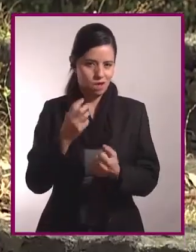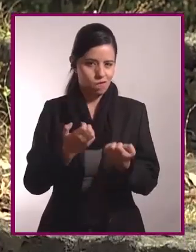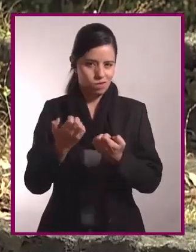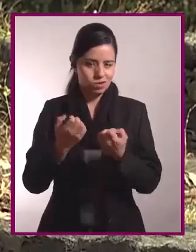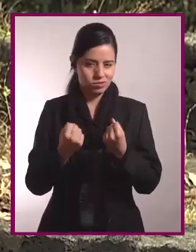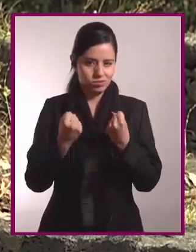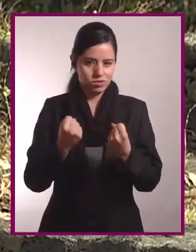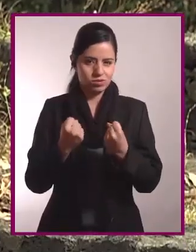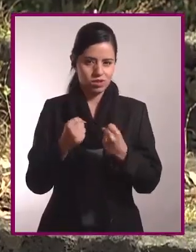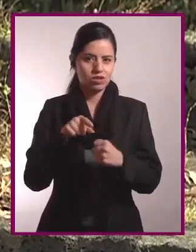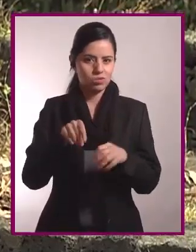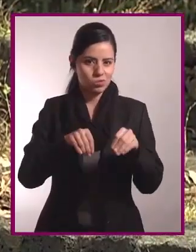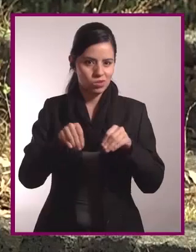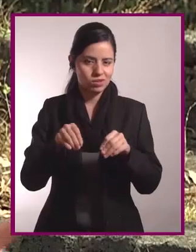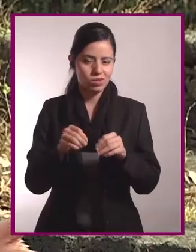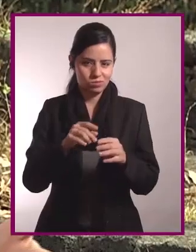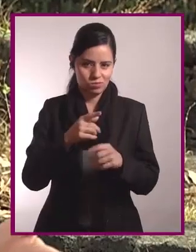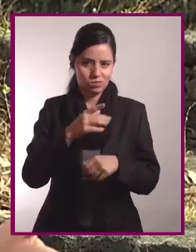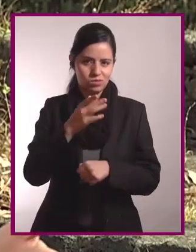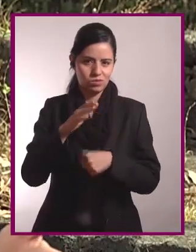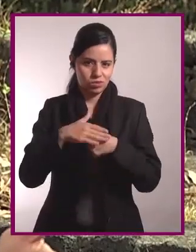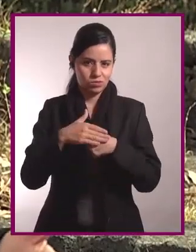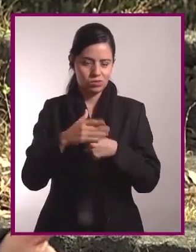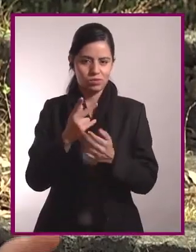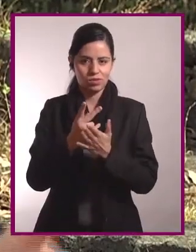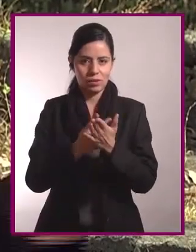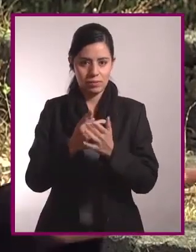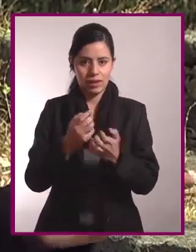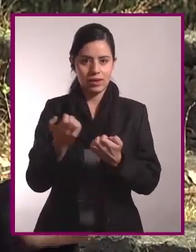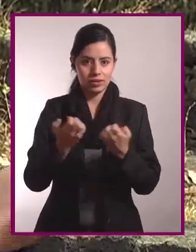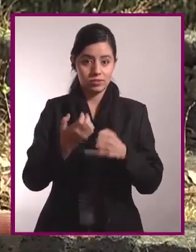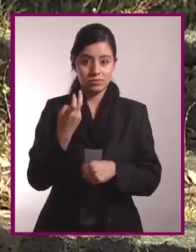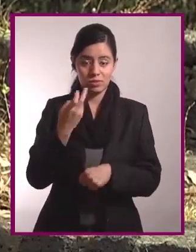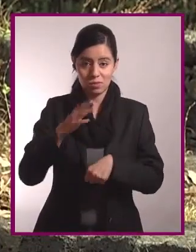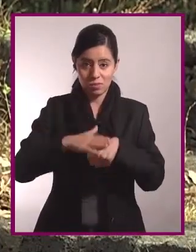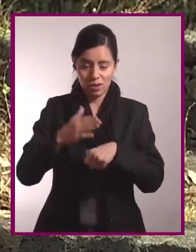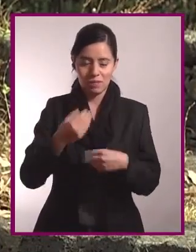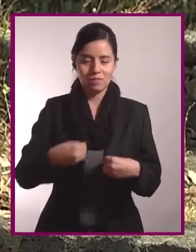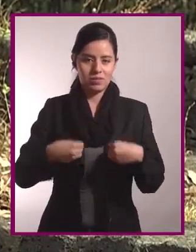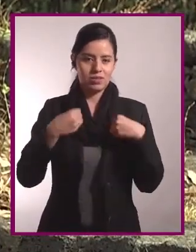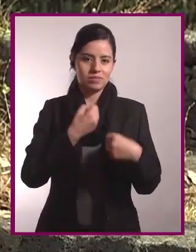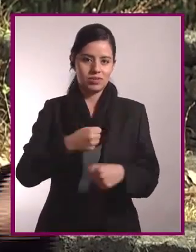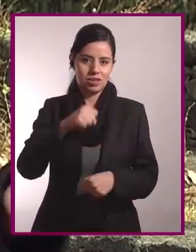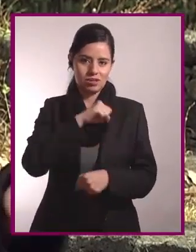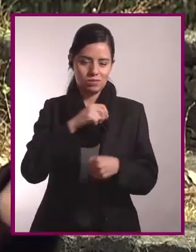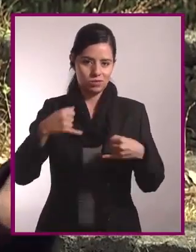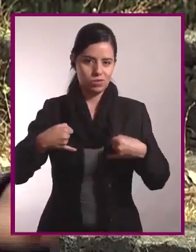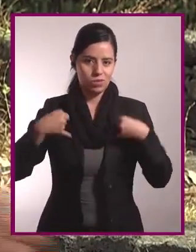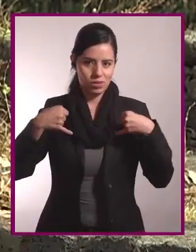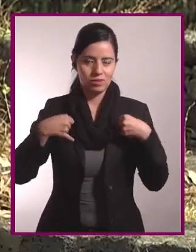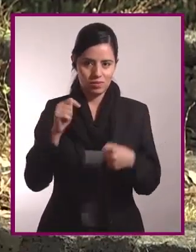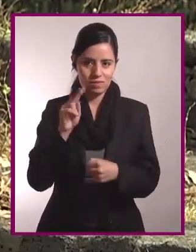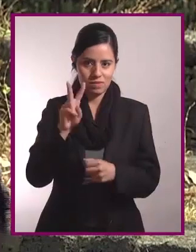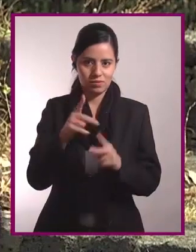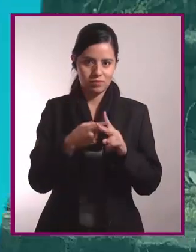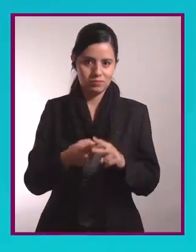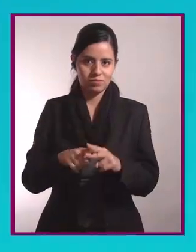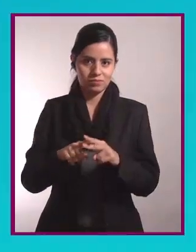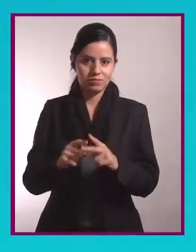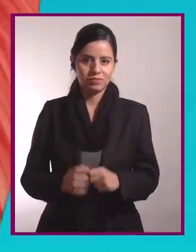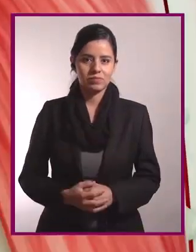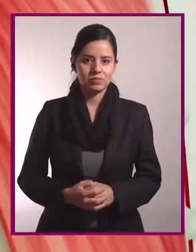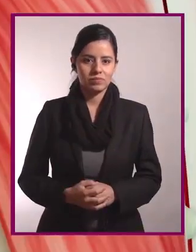fuerte. Actívate con nuestras próximas rutinas de ejercicio. Eso y más en Vida Saludable. Por Jóvenes en TV, comenzamos.